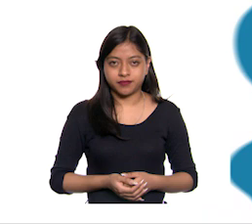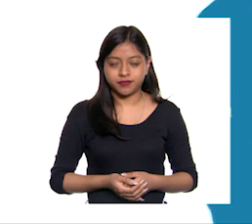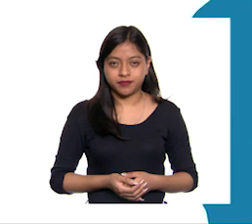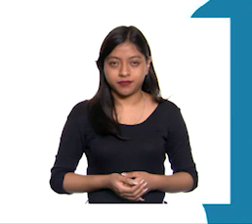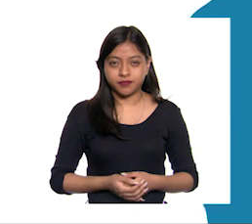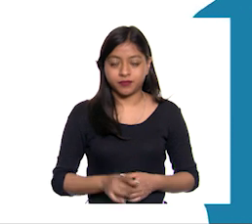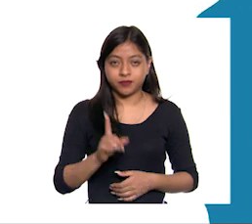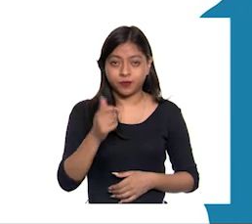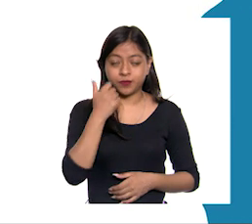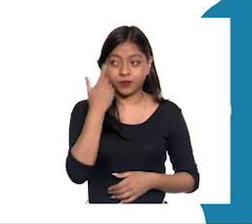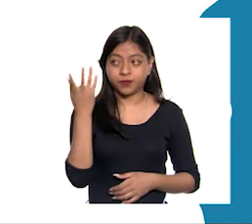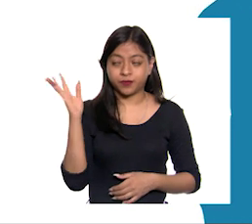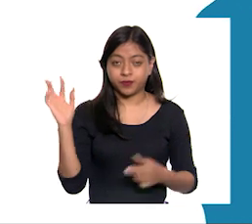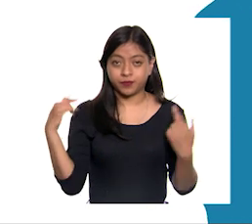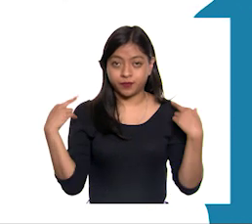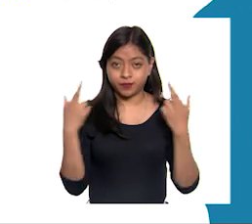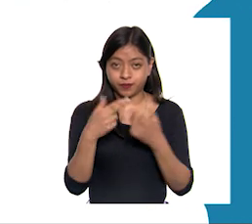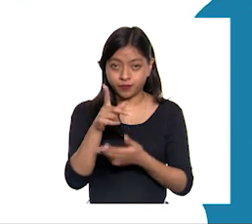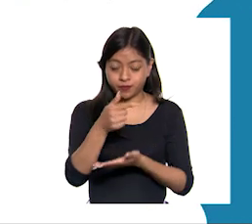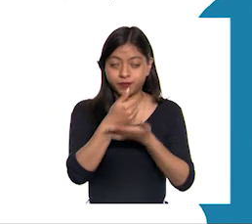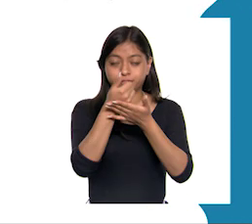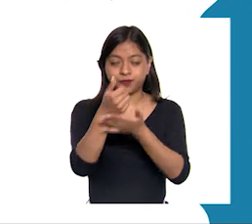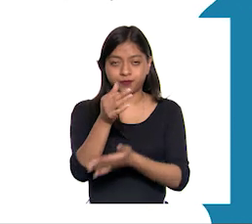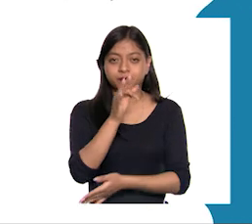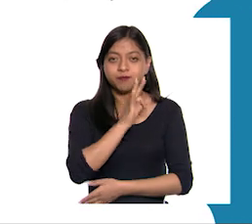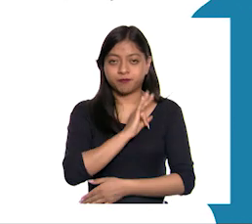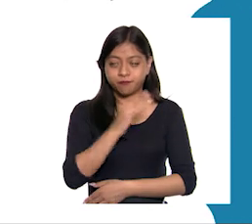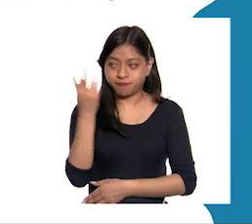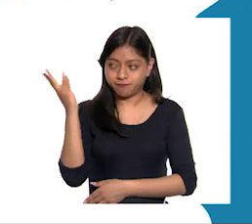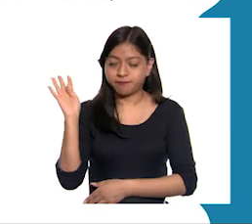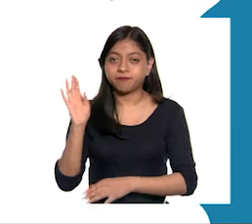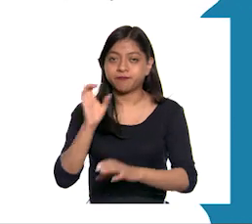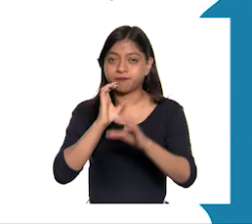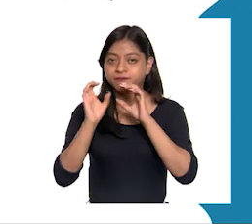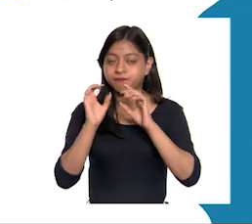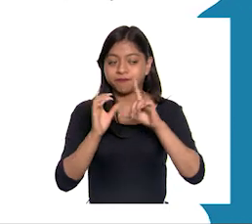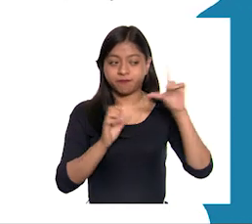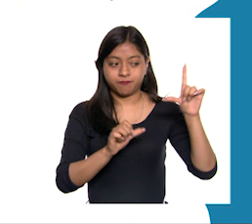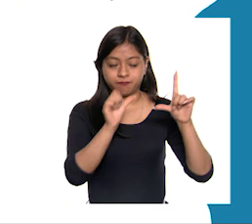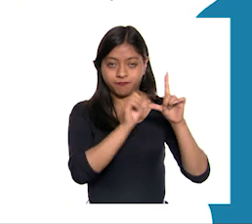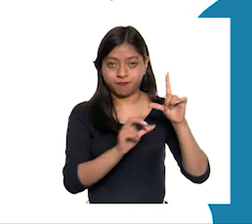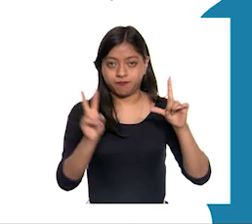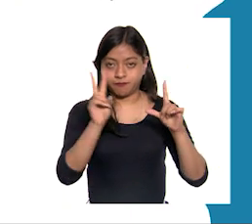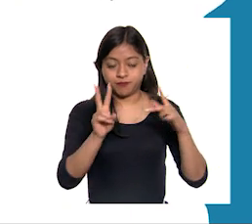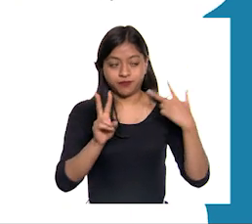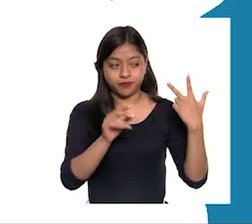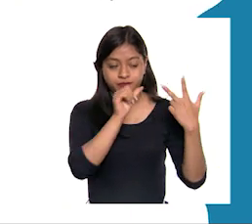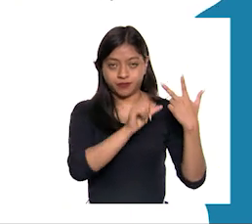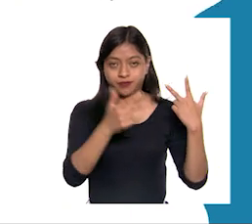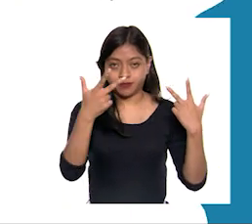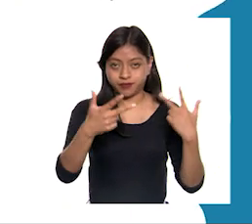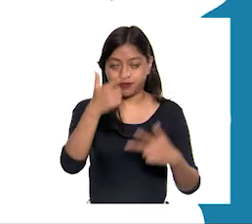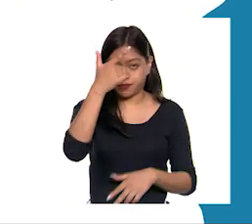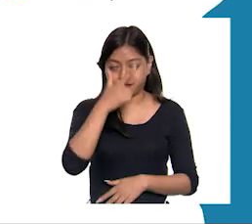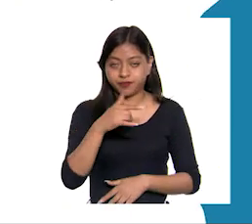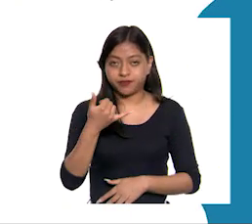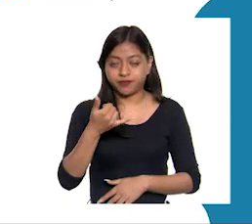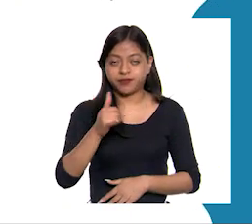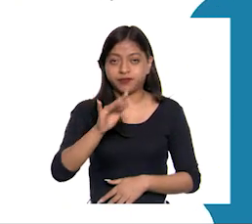Para apoyo pedagógico hay maestras y maestros de lunes a viernes de 8 a 20 horas en el teléfono